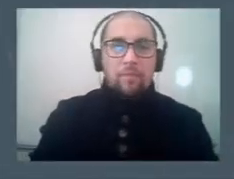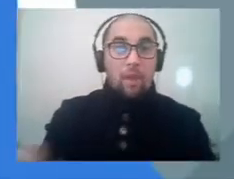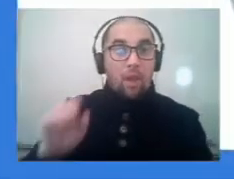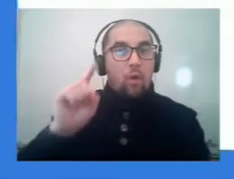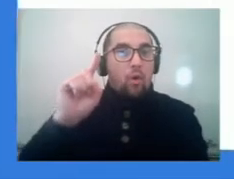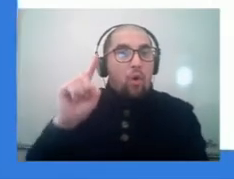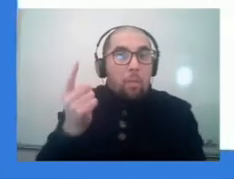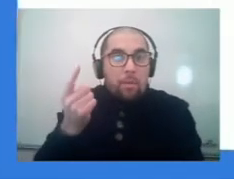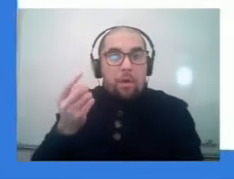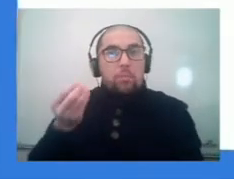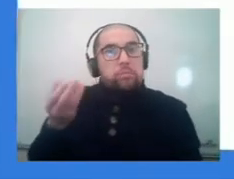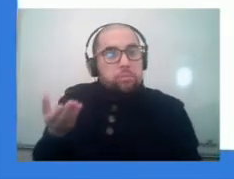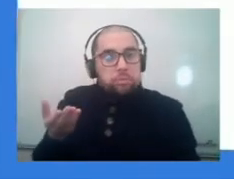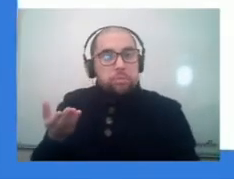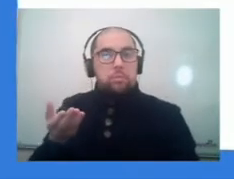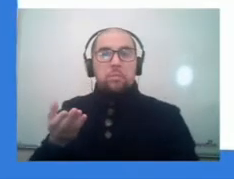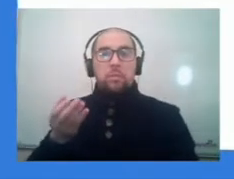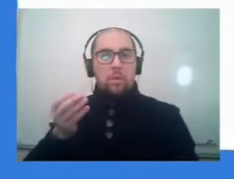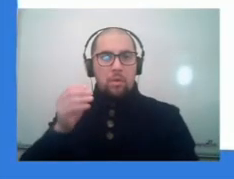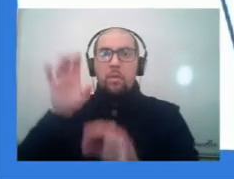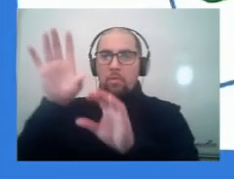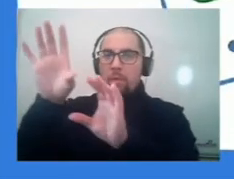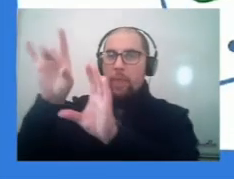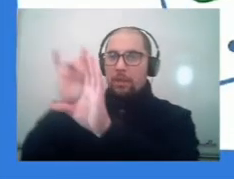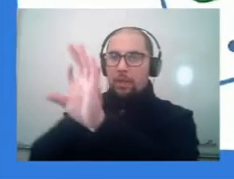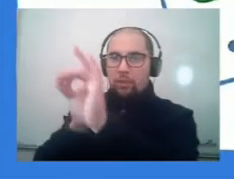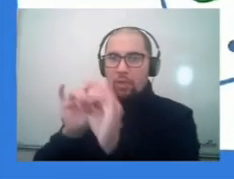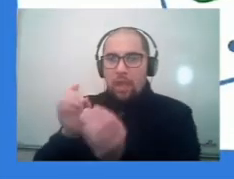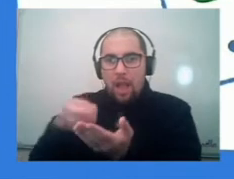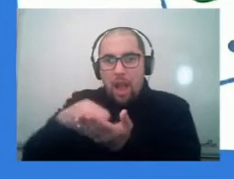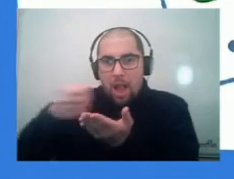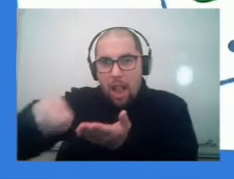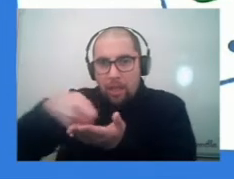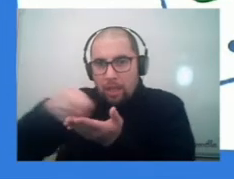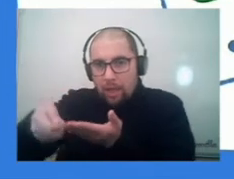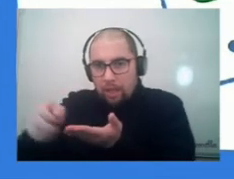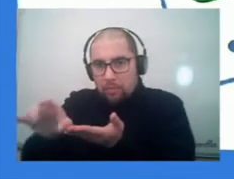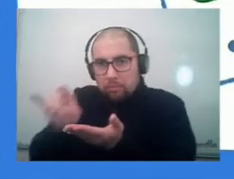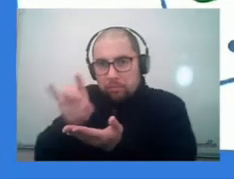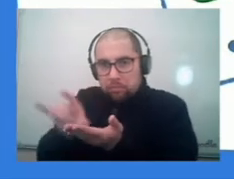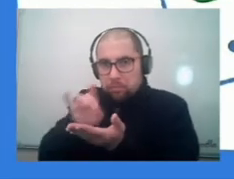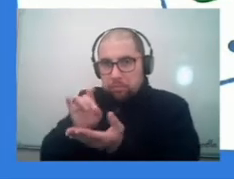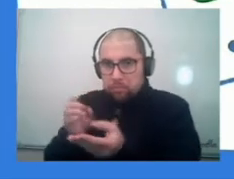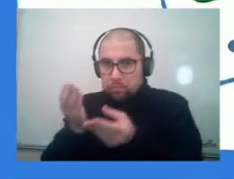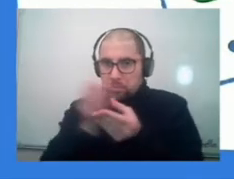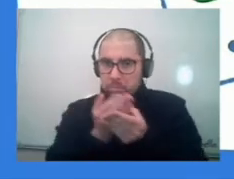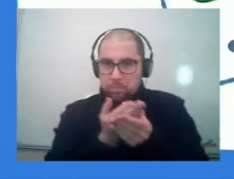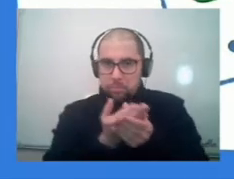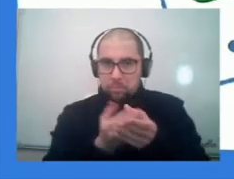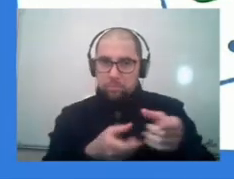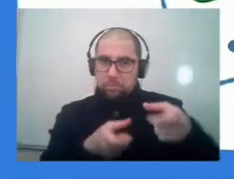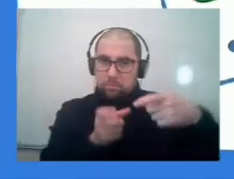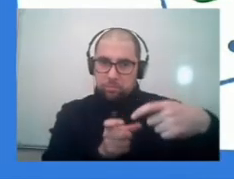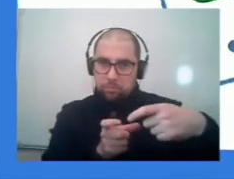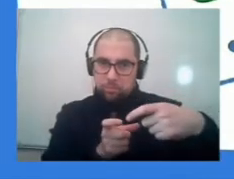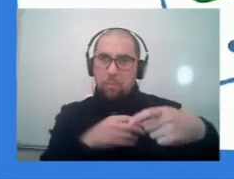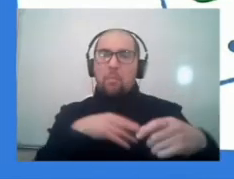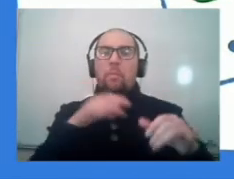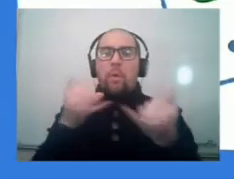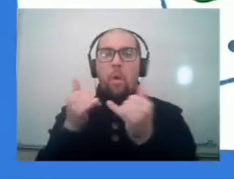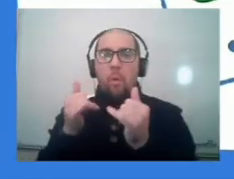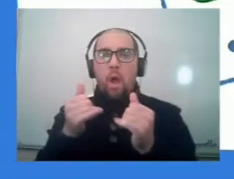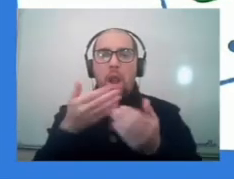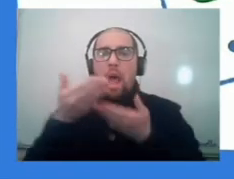Lo primero que tenemos que hacer es seleccionar las tarjetas con las que vamos a jugar. Para jugar a las